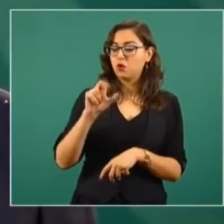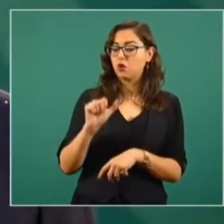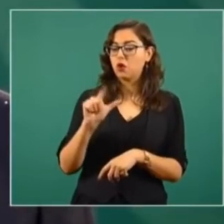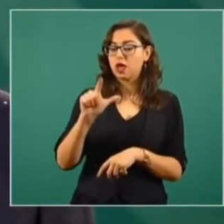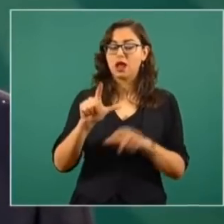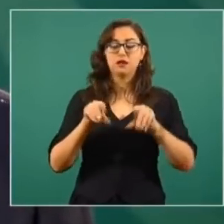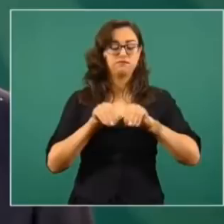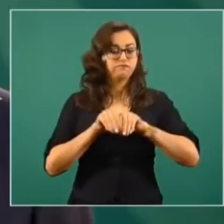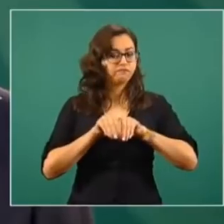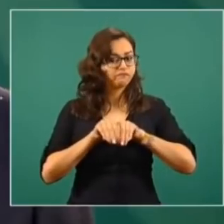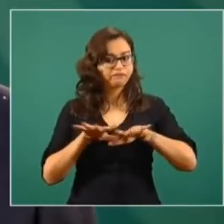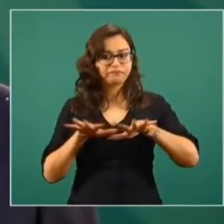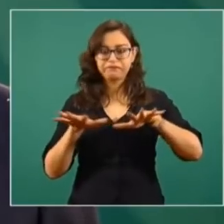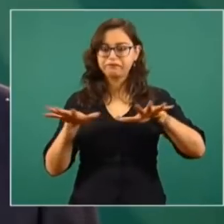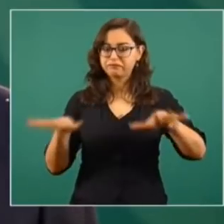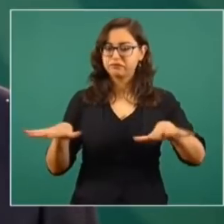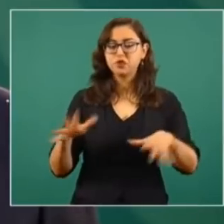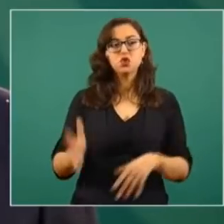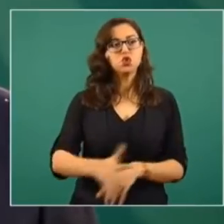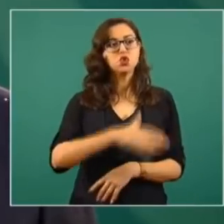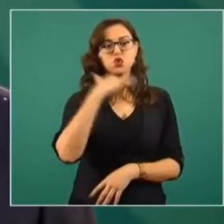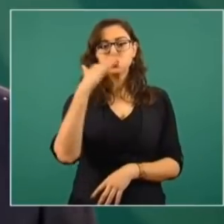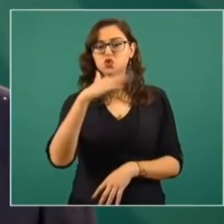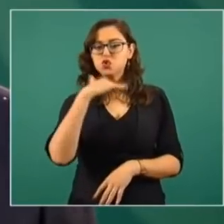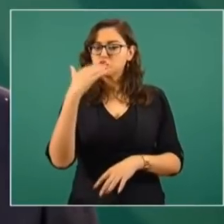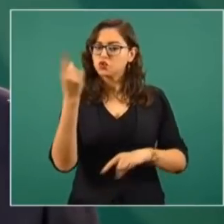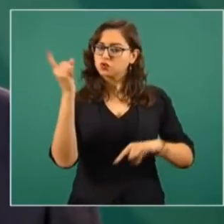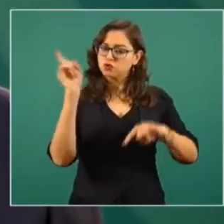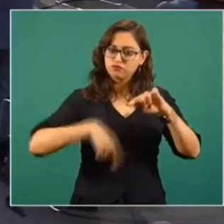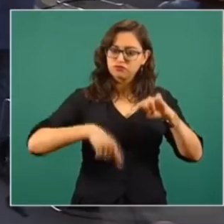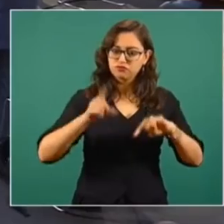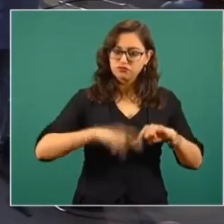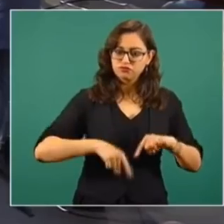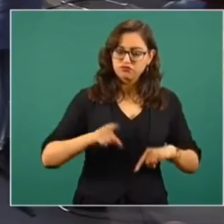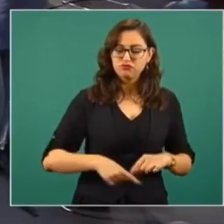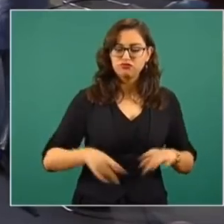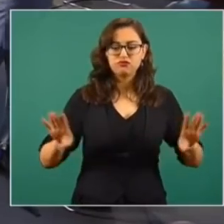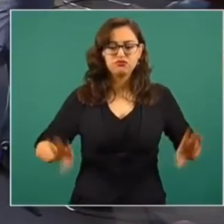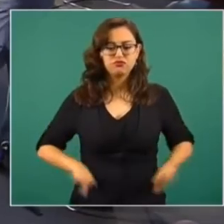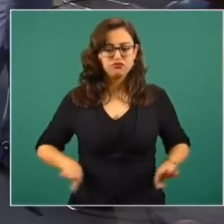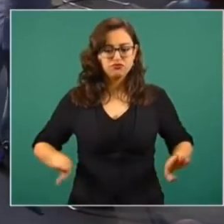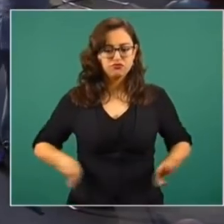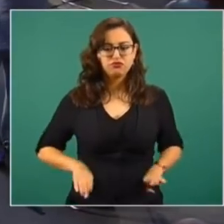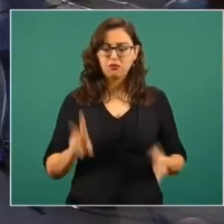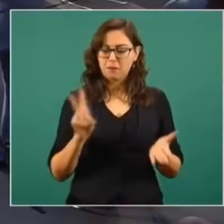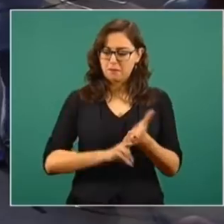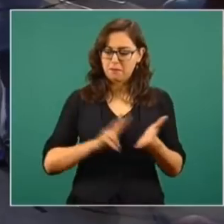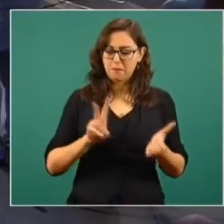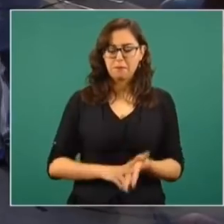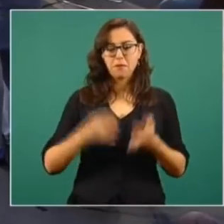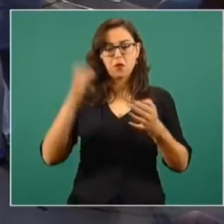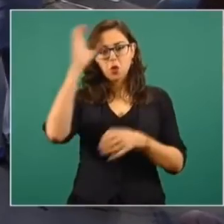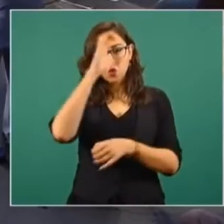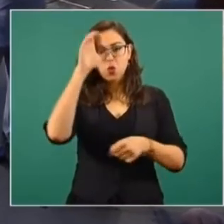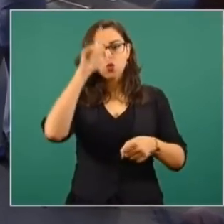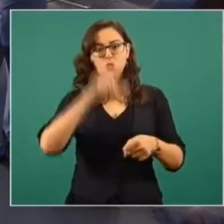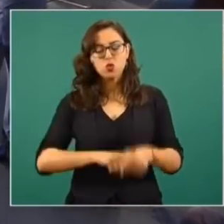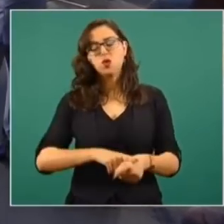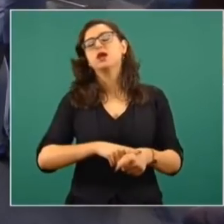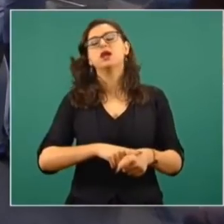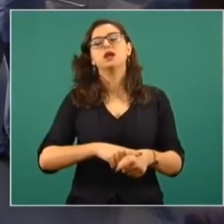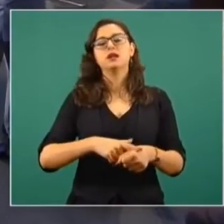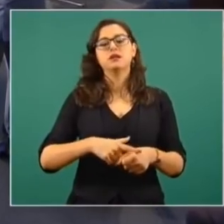acabar con la corrupción y fortalecer valores culturales, morales,